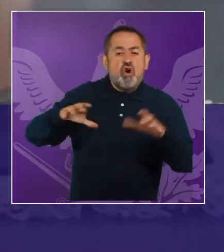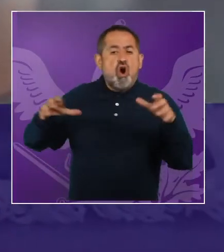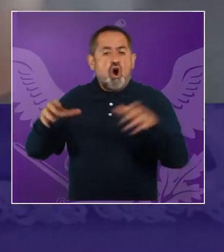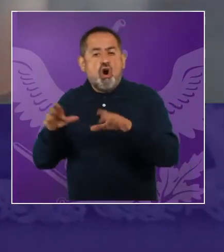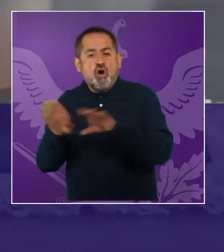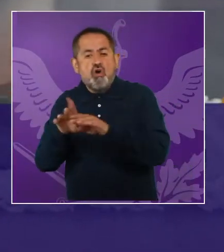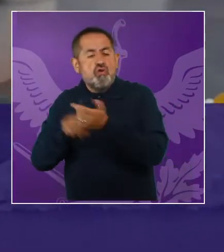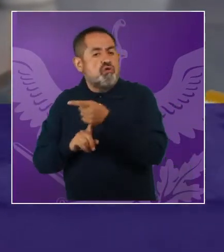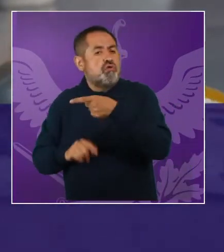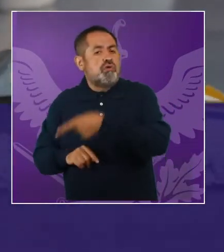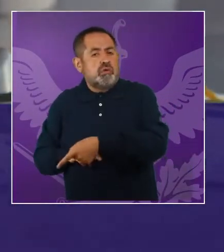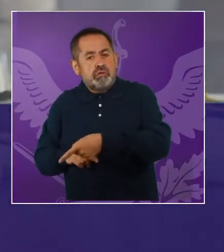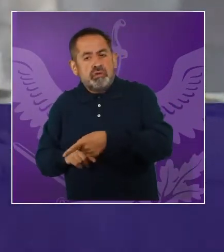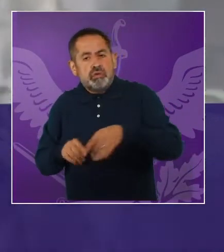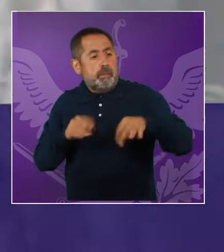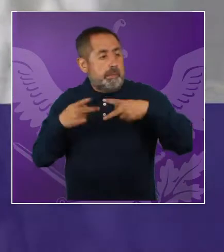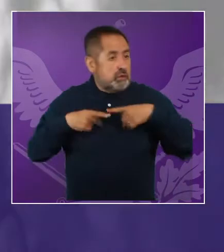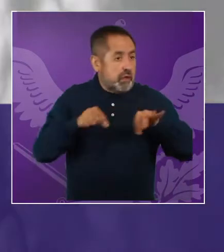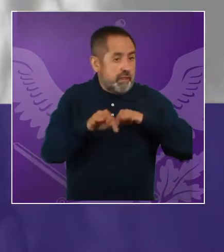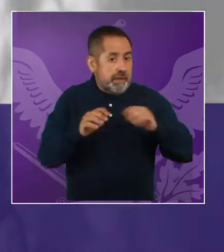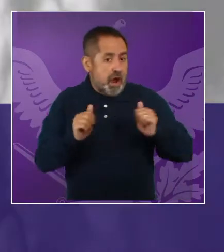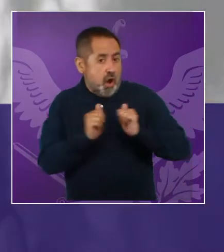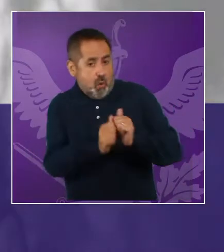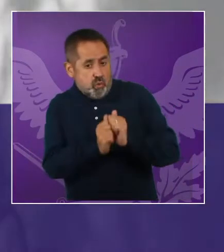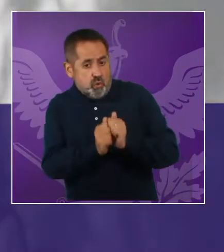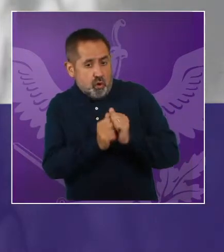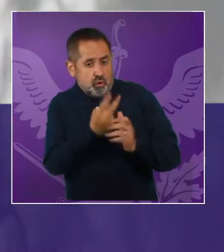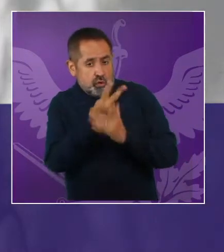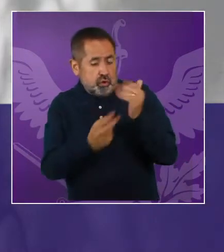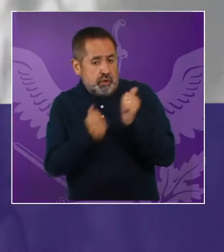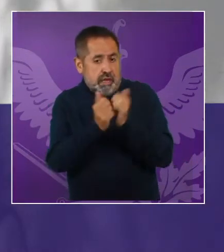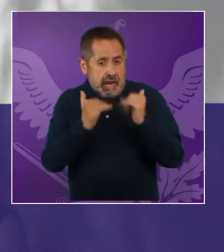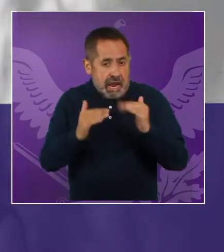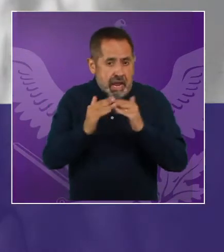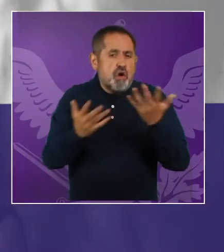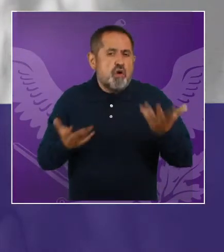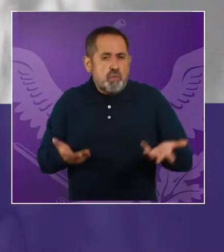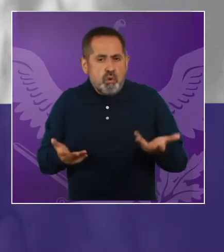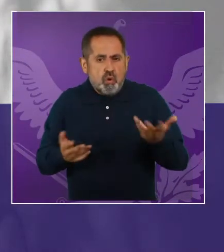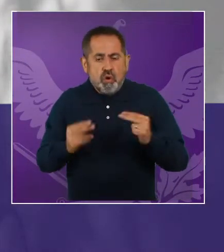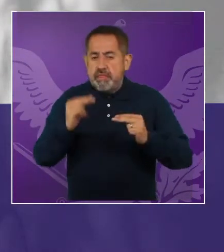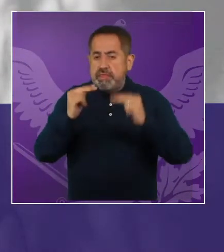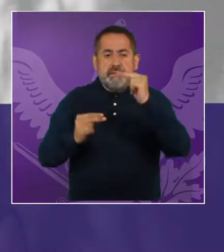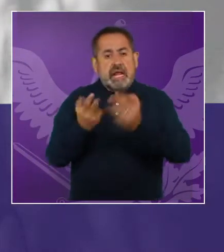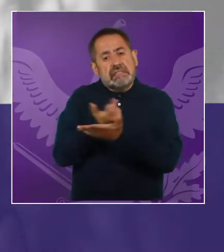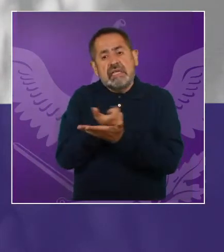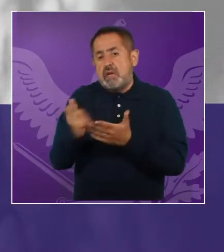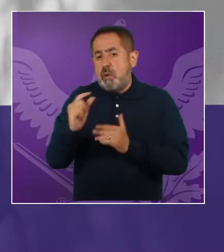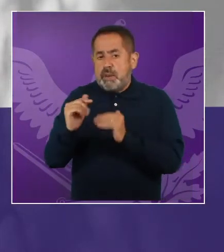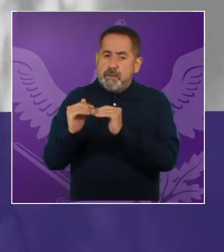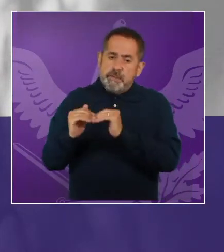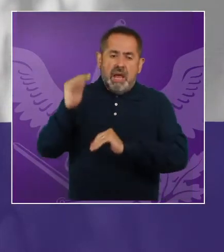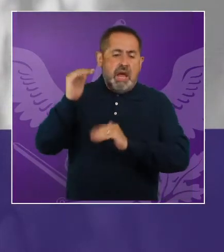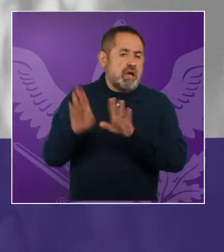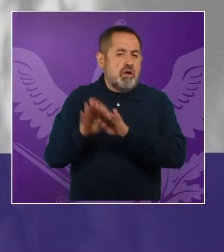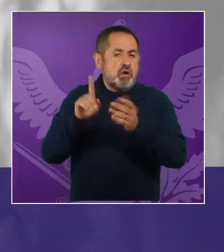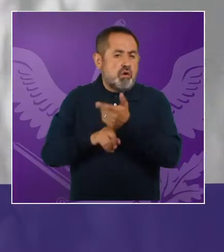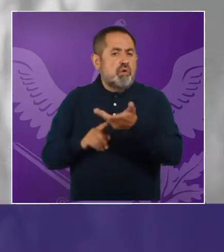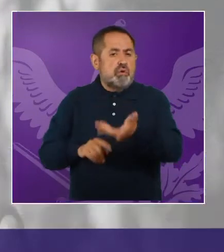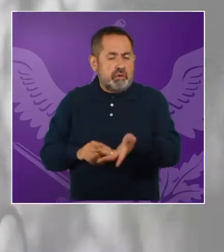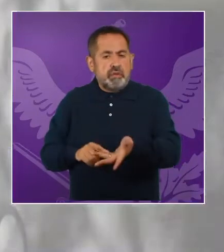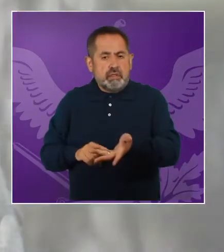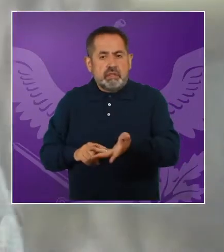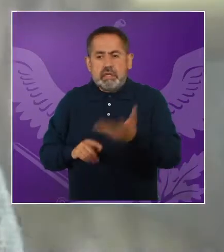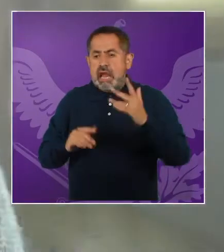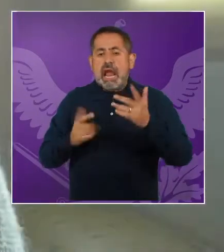¿no?, conviven en el hogar del empleador o la empleadora. Este, después establecer niveles de salario mínimo, en